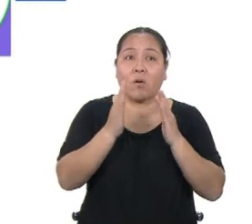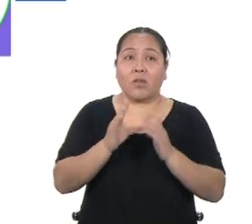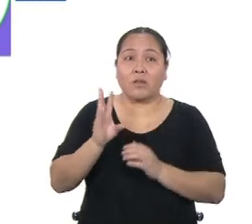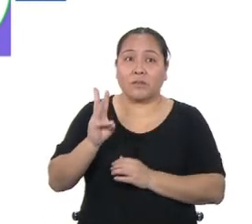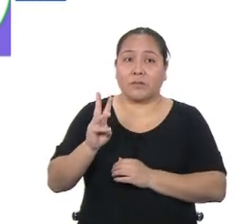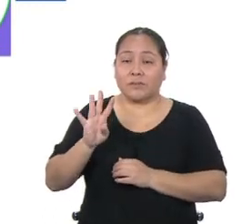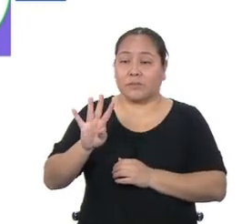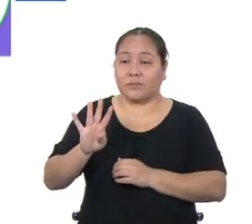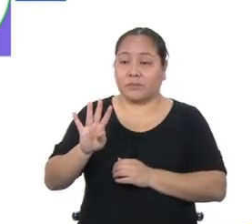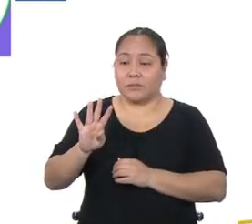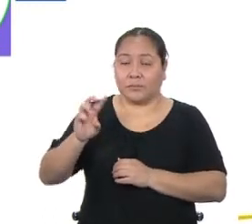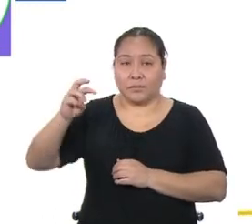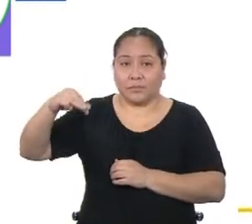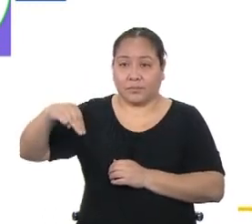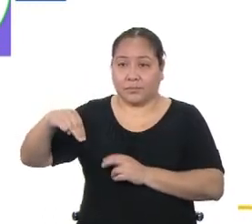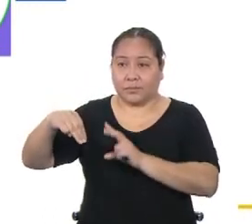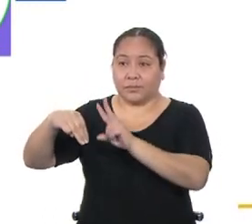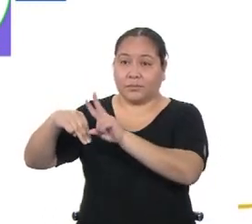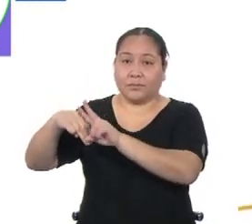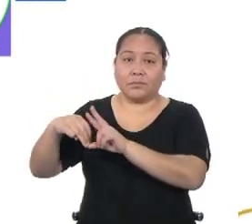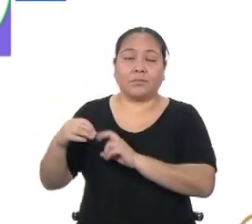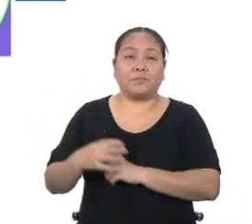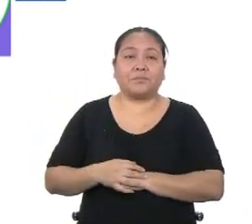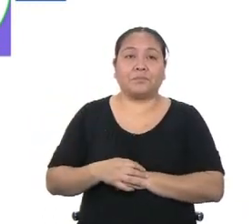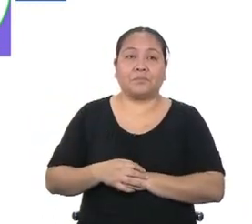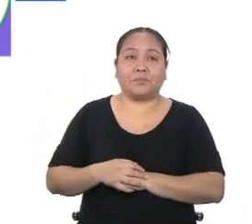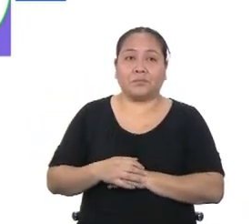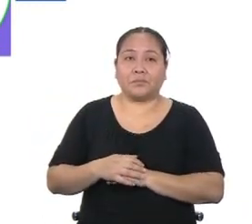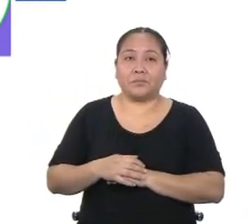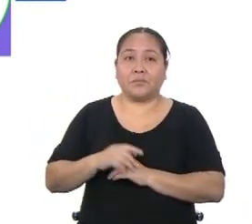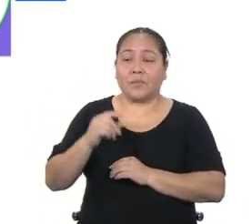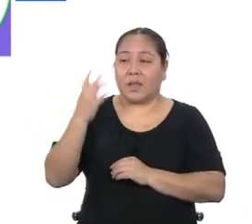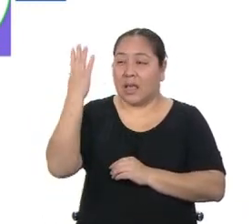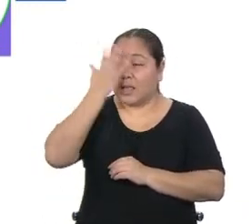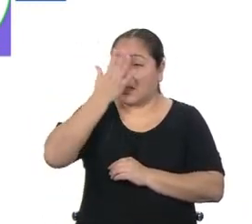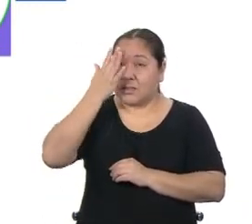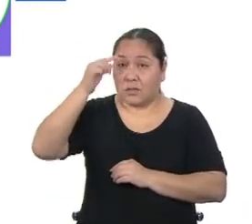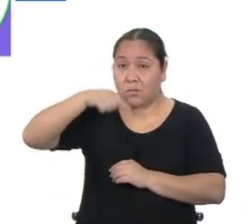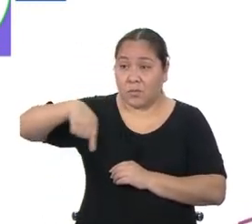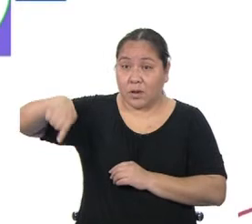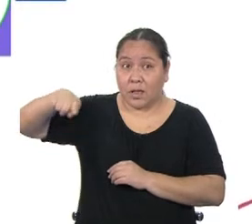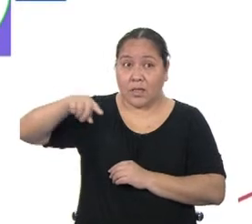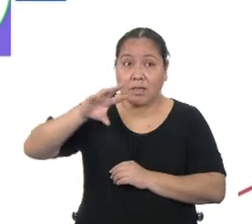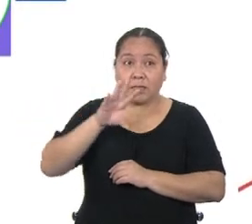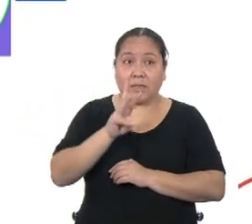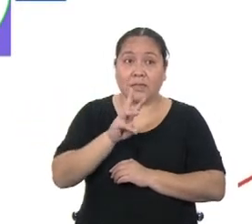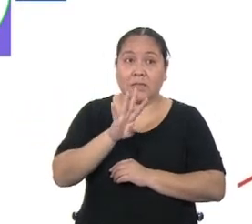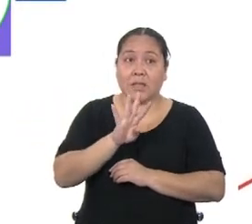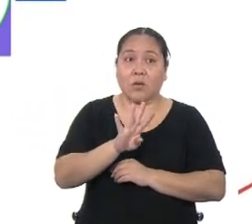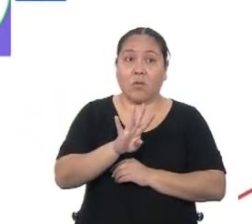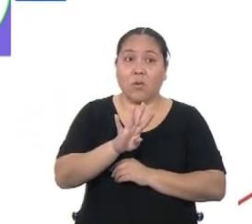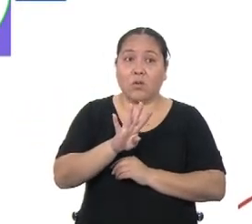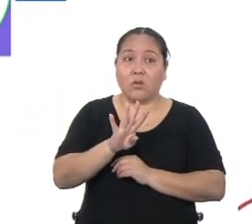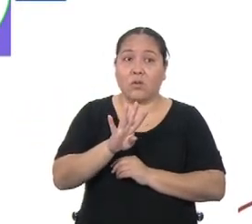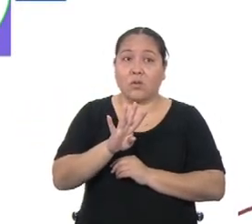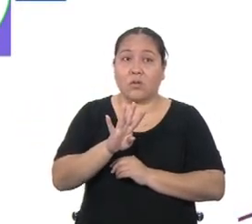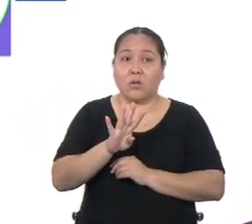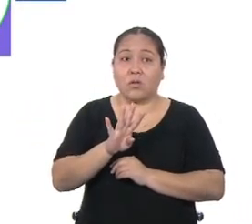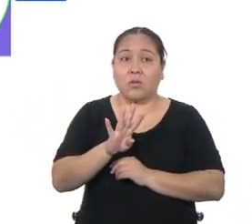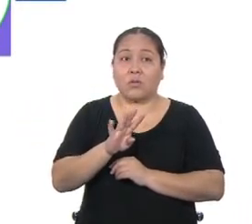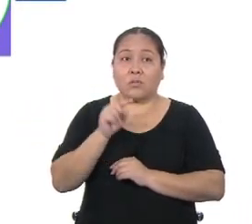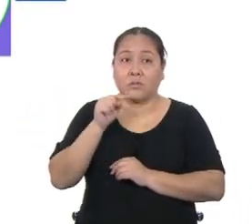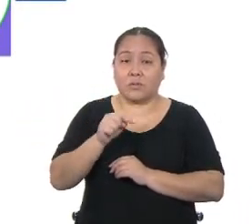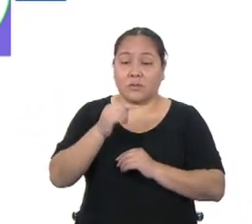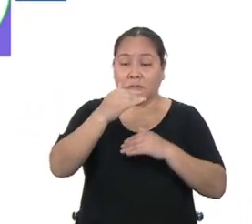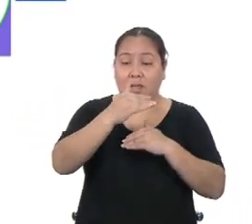metros cuadrados. Entonces, el área asombreada es igual a esos 64, que es el